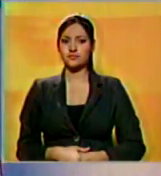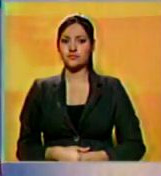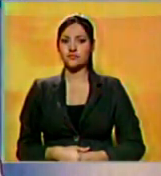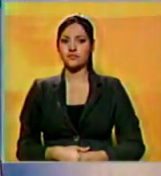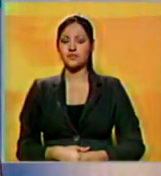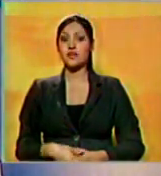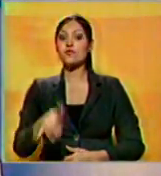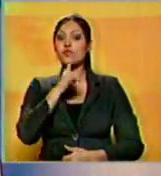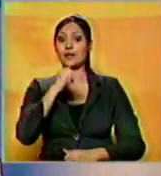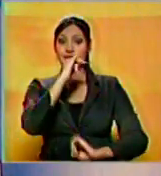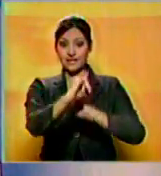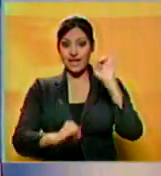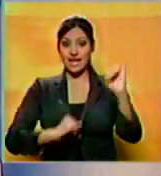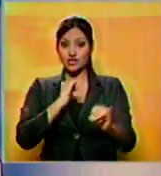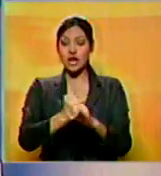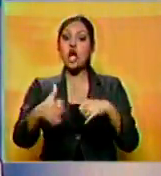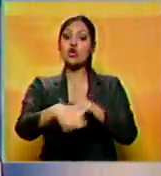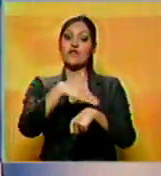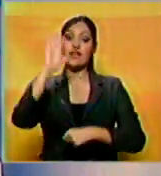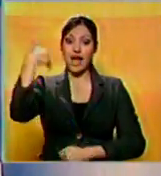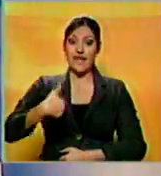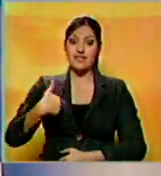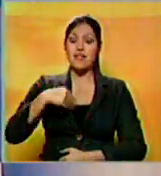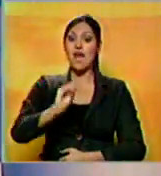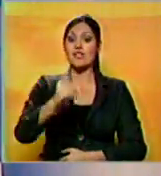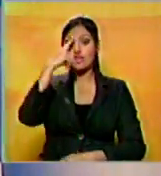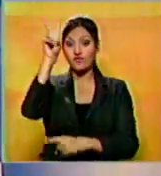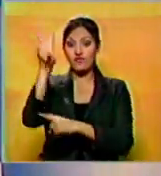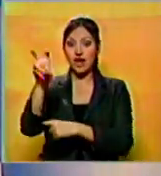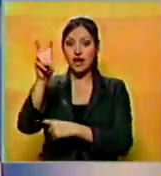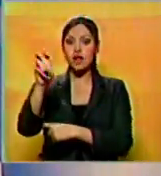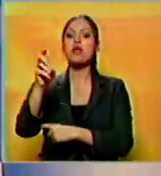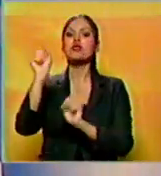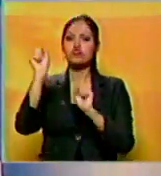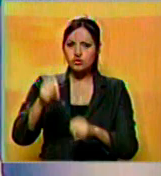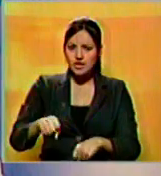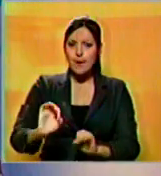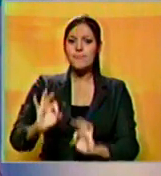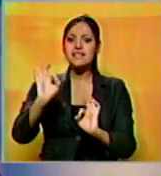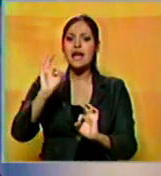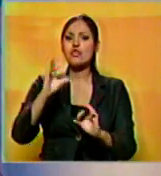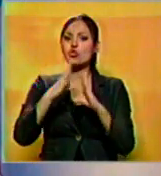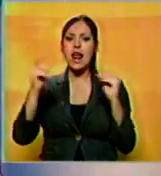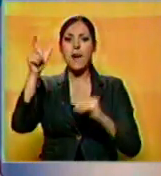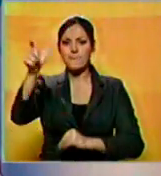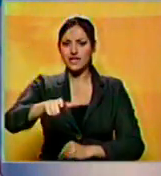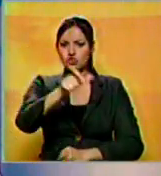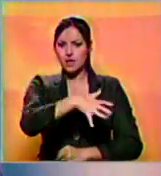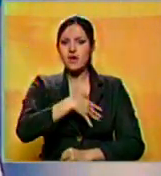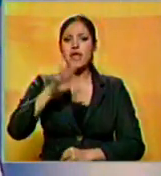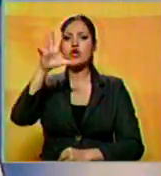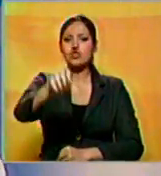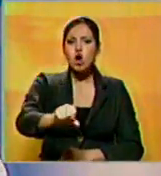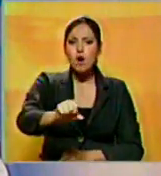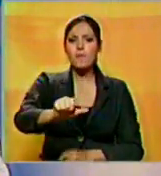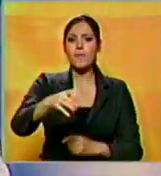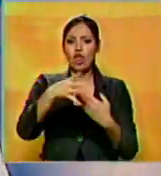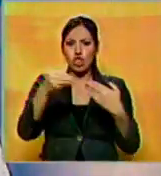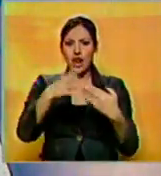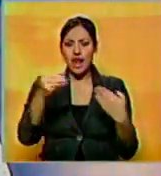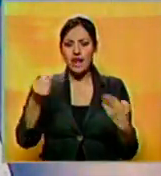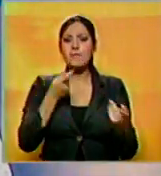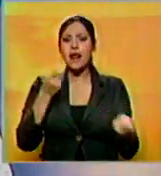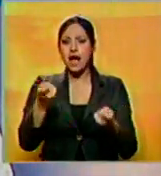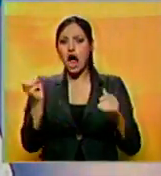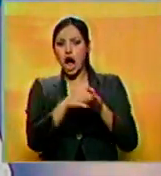Con información internacional, el gobierno argentino anunció este viernes que permitirá a particulares adquirir divisas extranjeras para tenencia y ahorro,